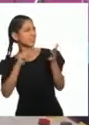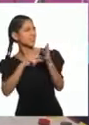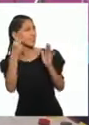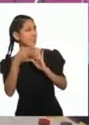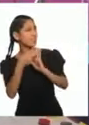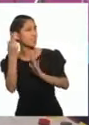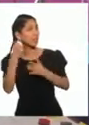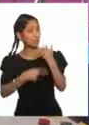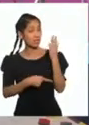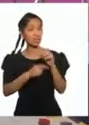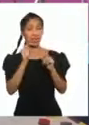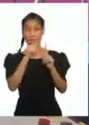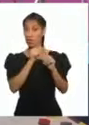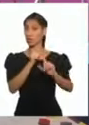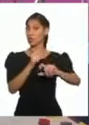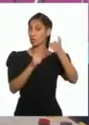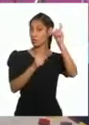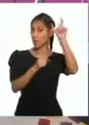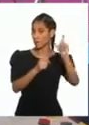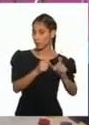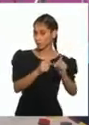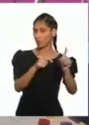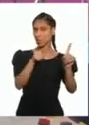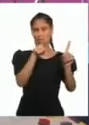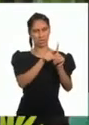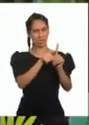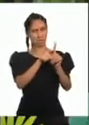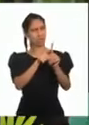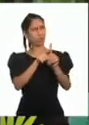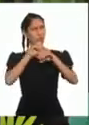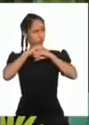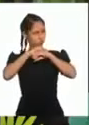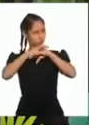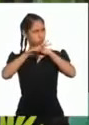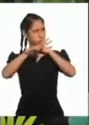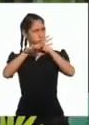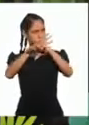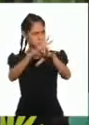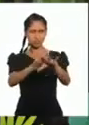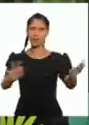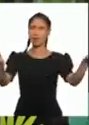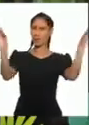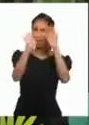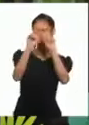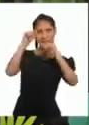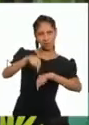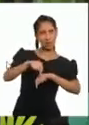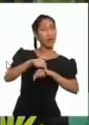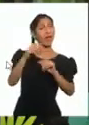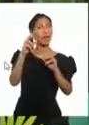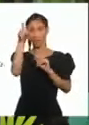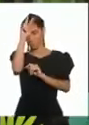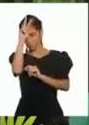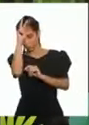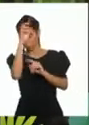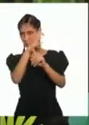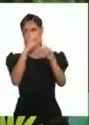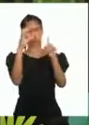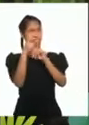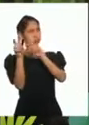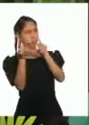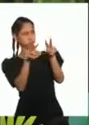difunde De forma importante El arte peruano ¡Ah! ¡Esta es una gran